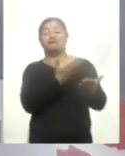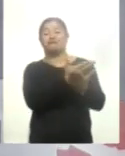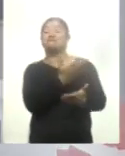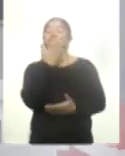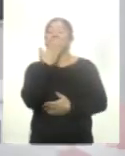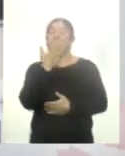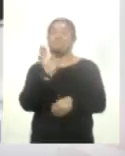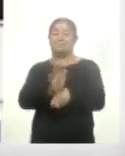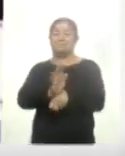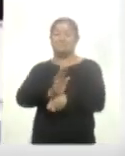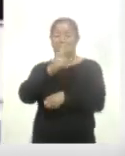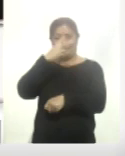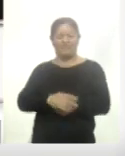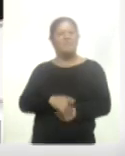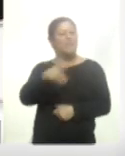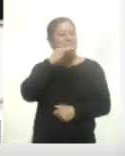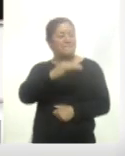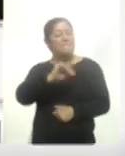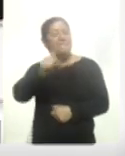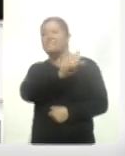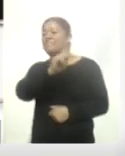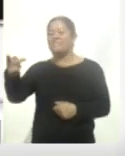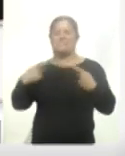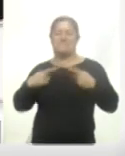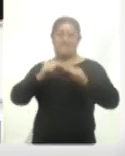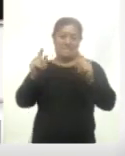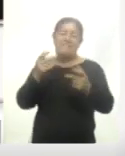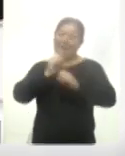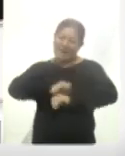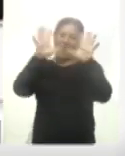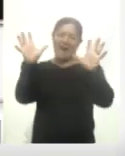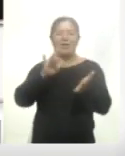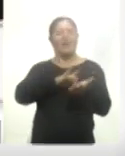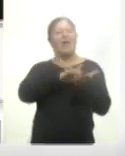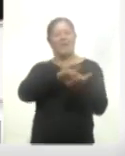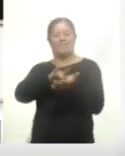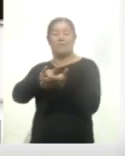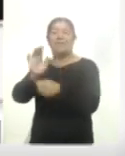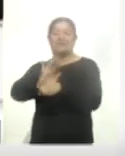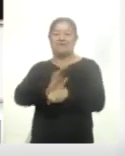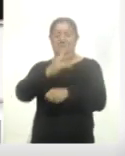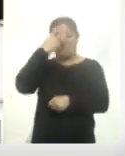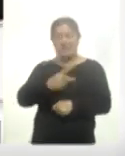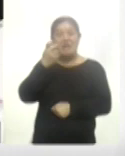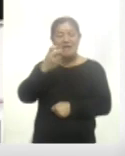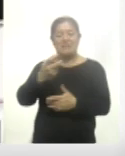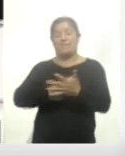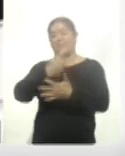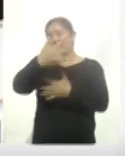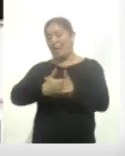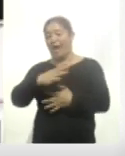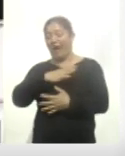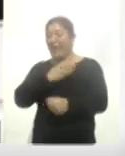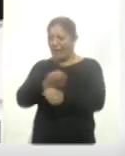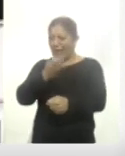mensaje que nos quieras dar para nuestra audiencia? Por supuesto, para que apoyen el cine mexicano y este tipo de proyectos que están